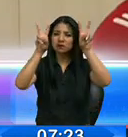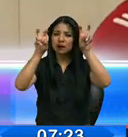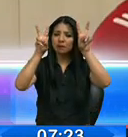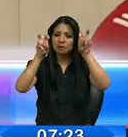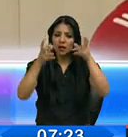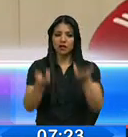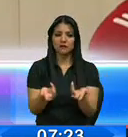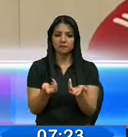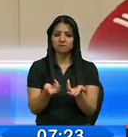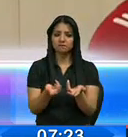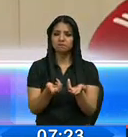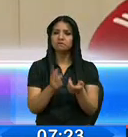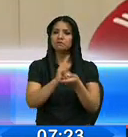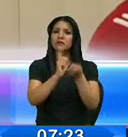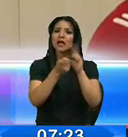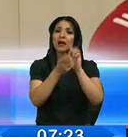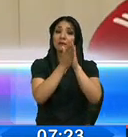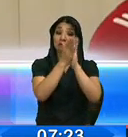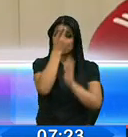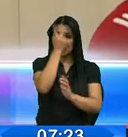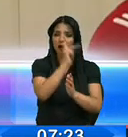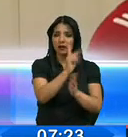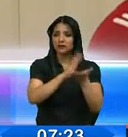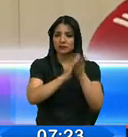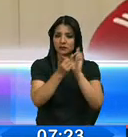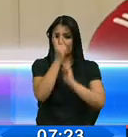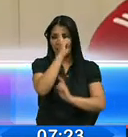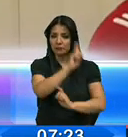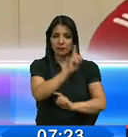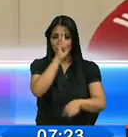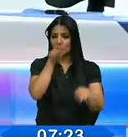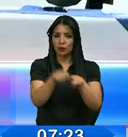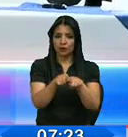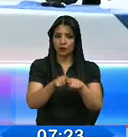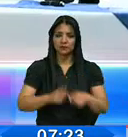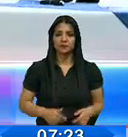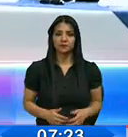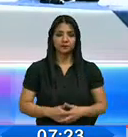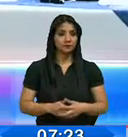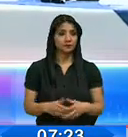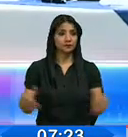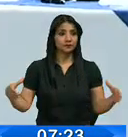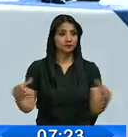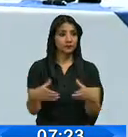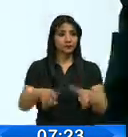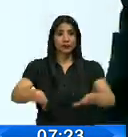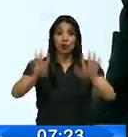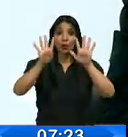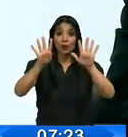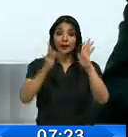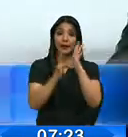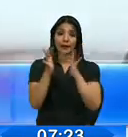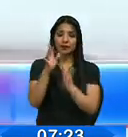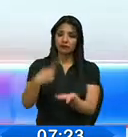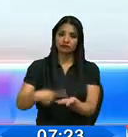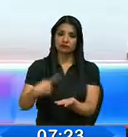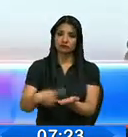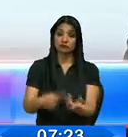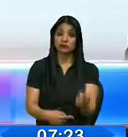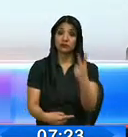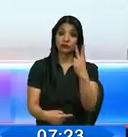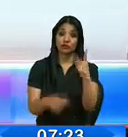apelación a esa sentencia. En la sesión del 9 de abril, los otros dos